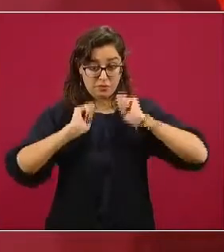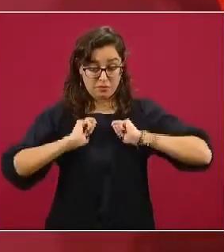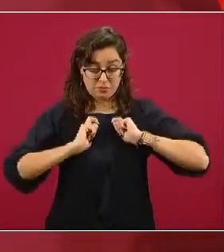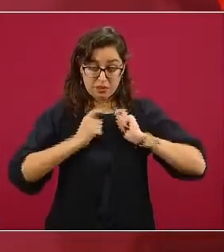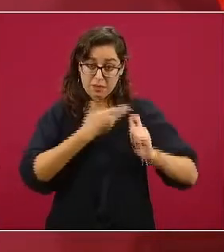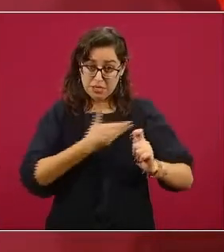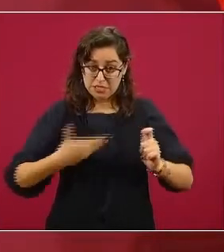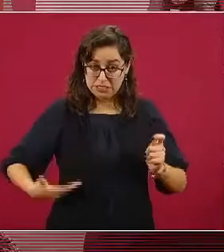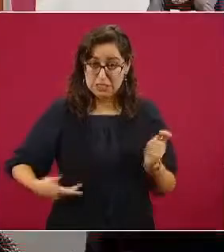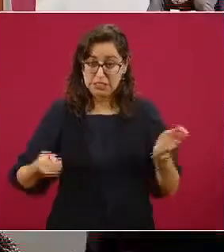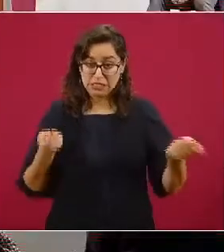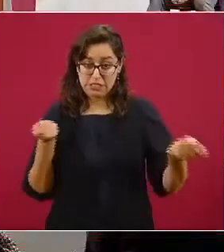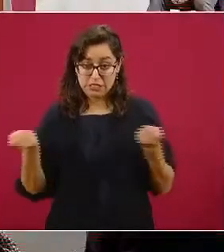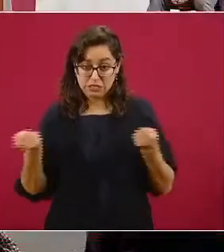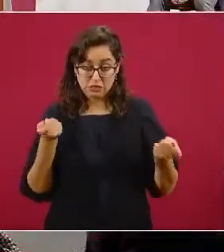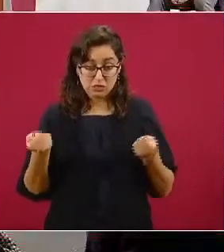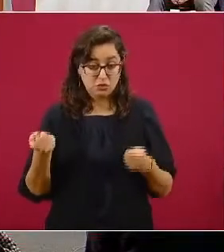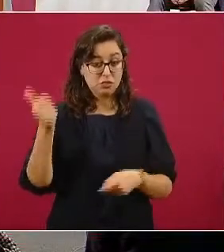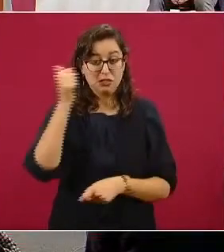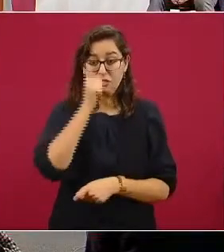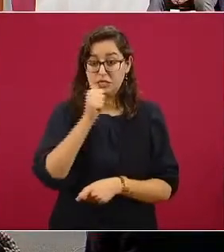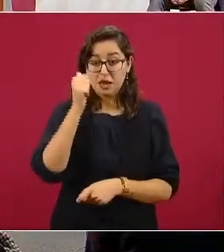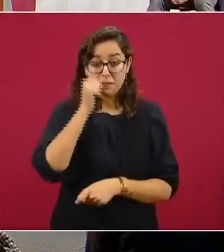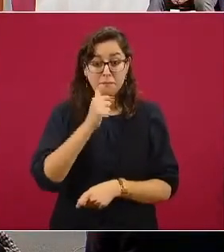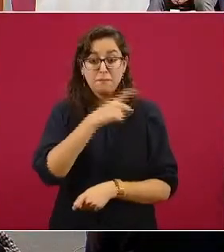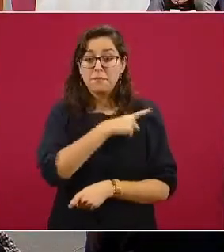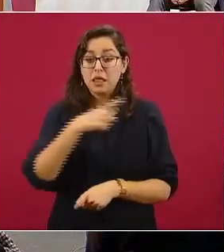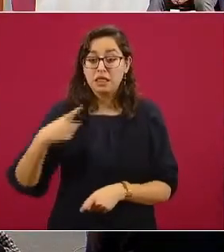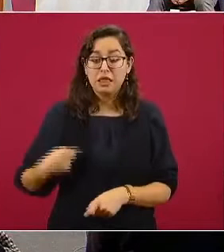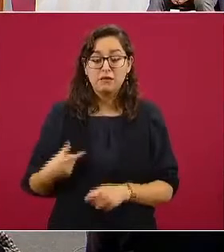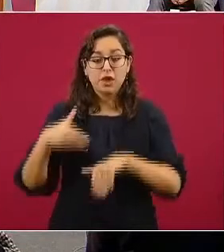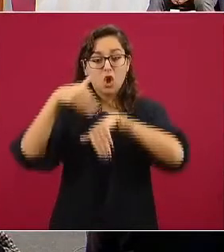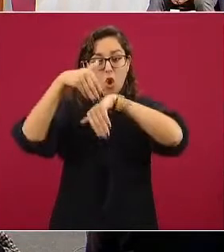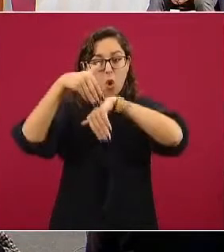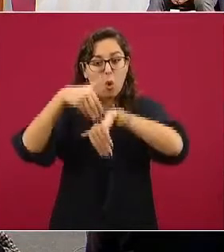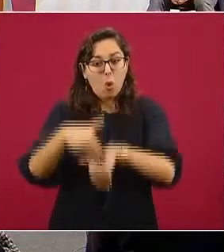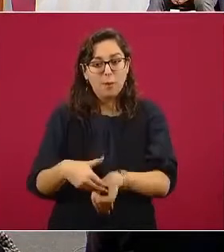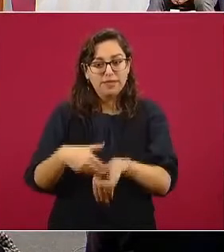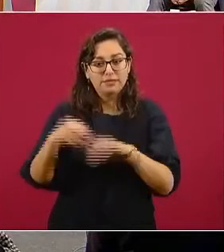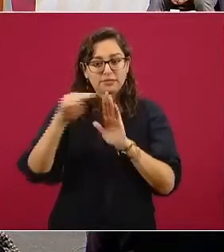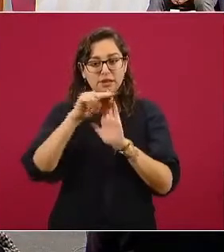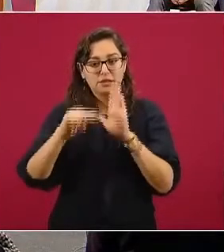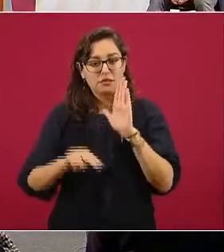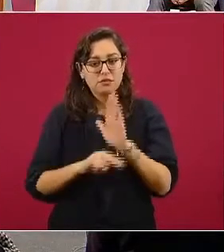del Poder Ejecutivo observará los siguientes principios normativos.